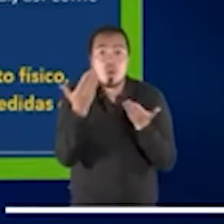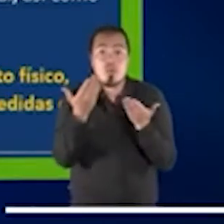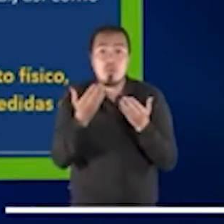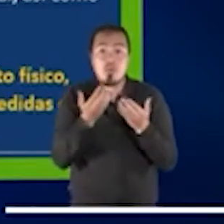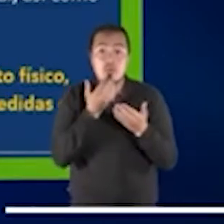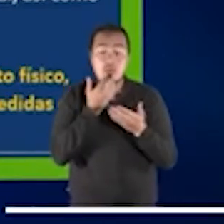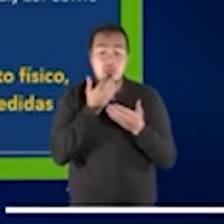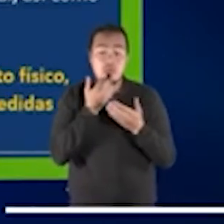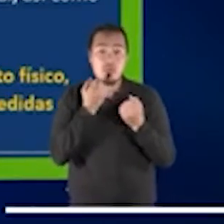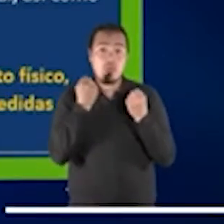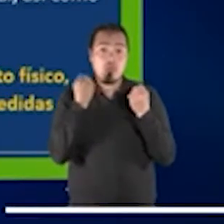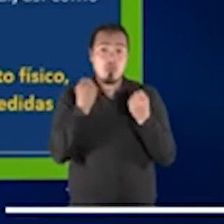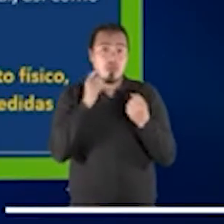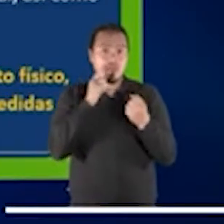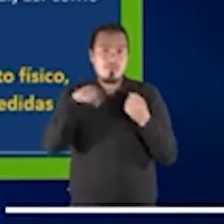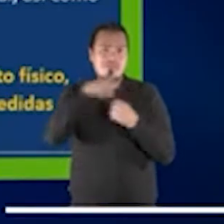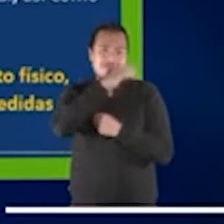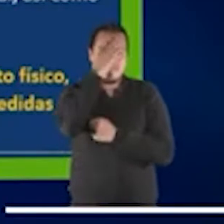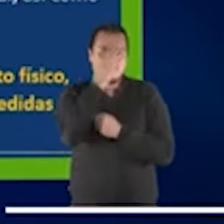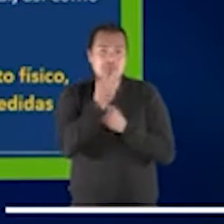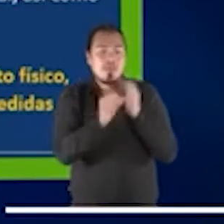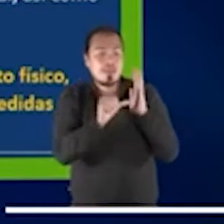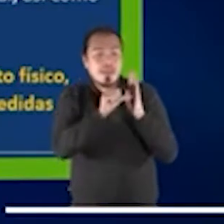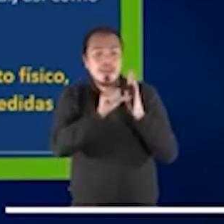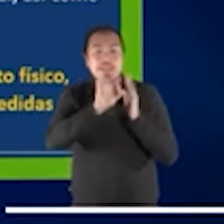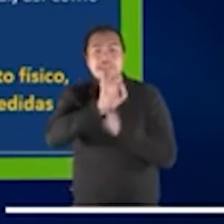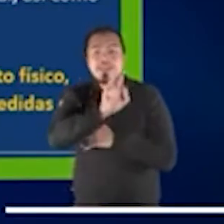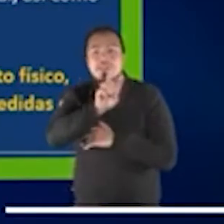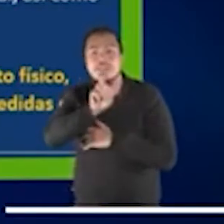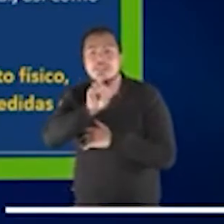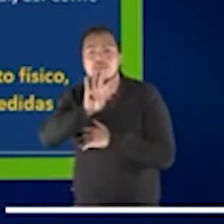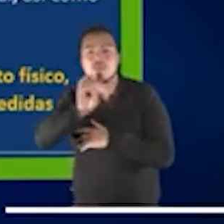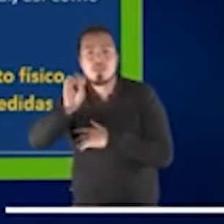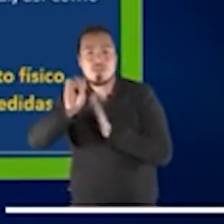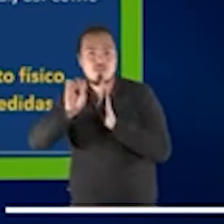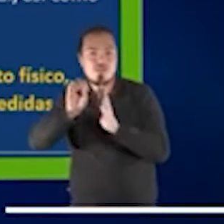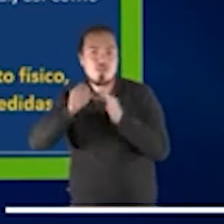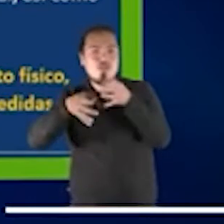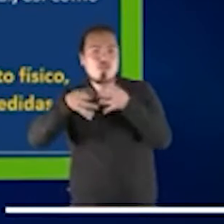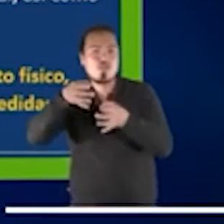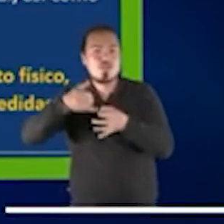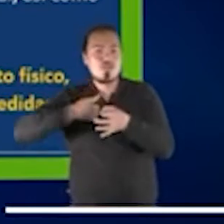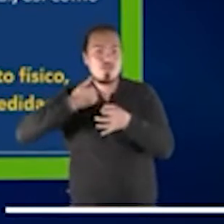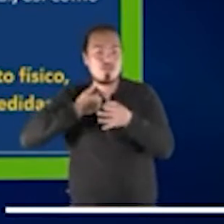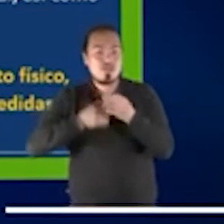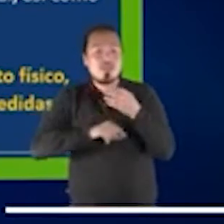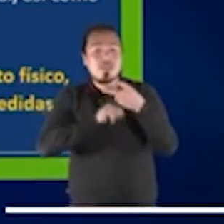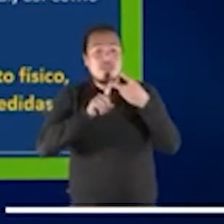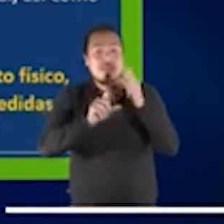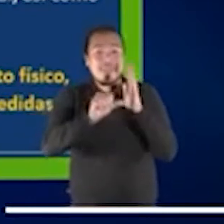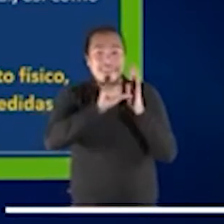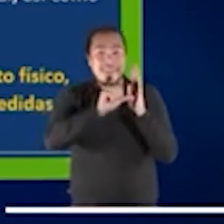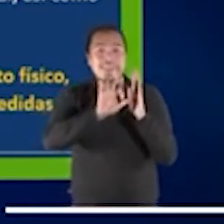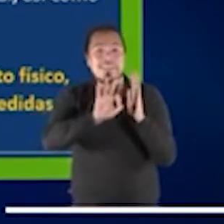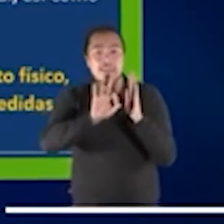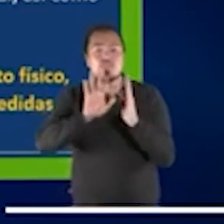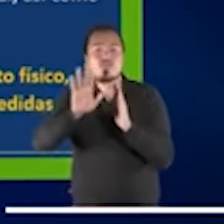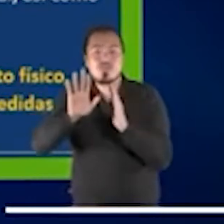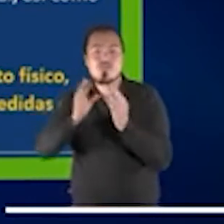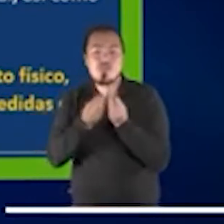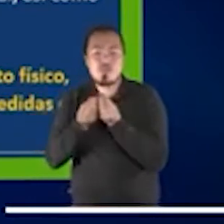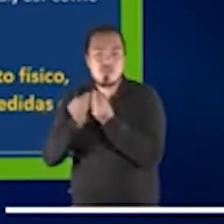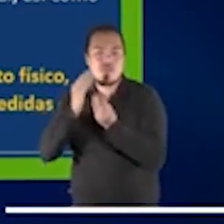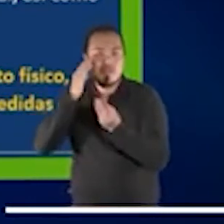hasta los artículos 37 y 40 sobre la justicia juvenil, el artículo 3 de la Convención Internacional de los